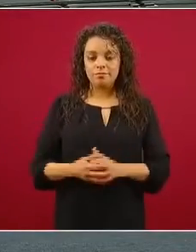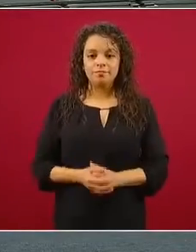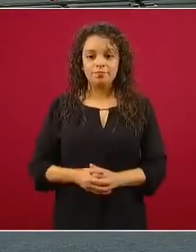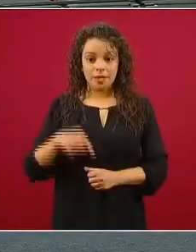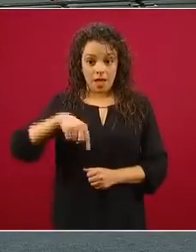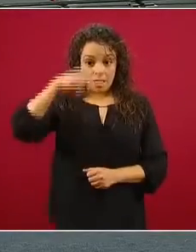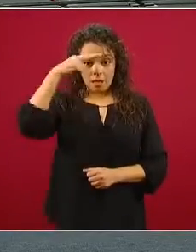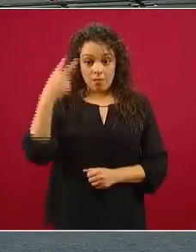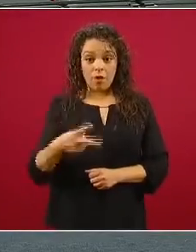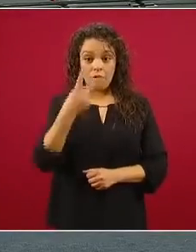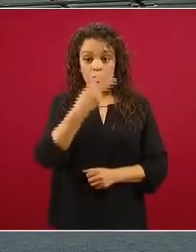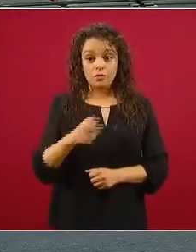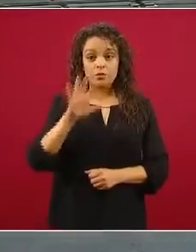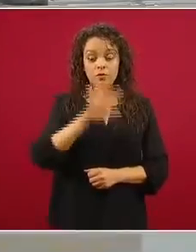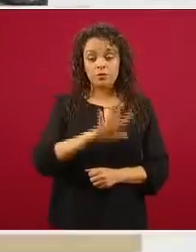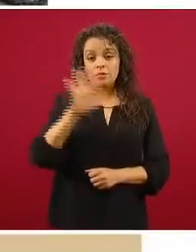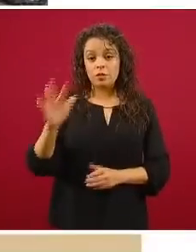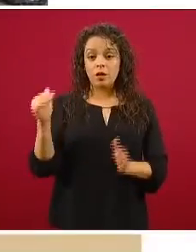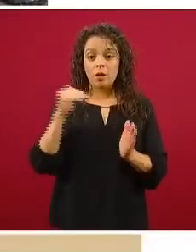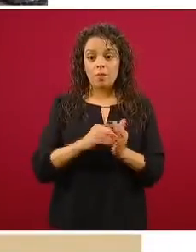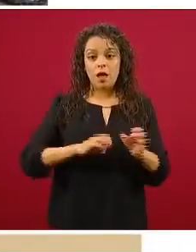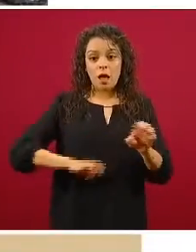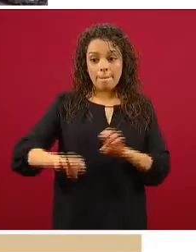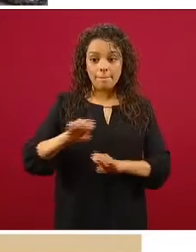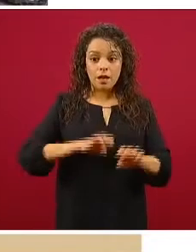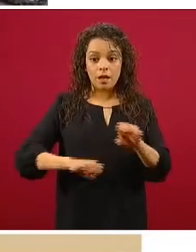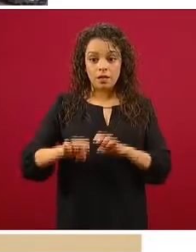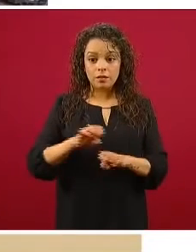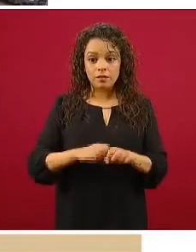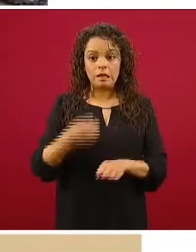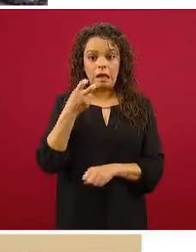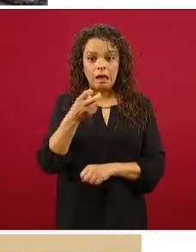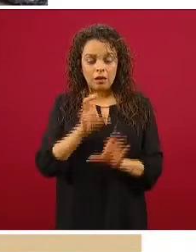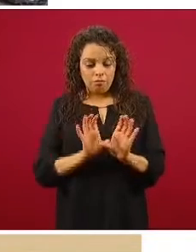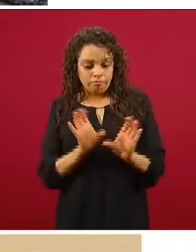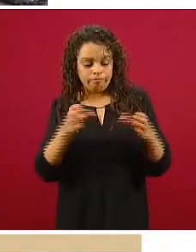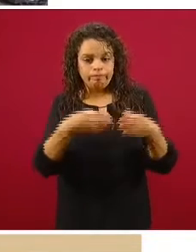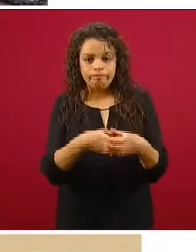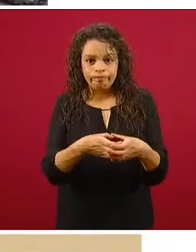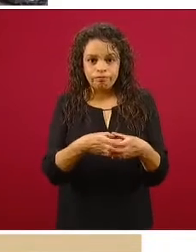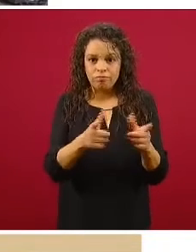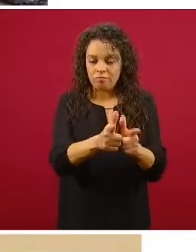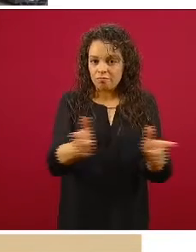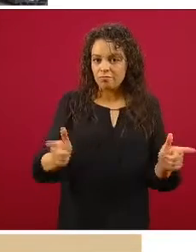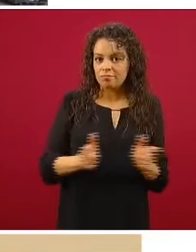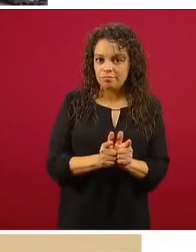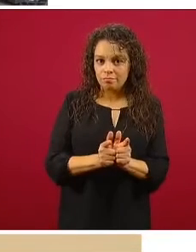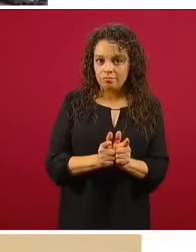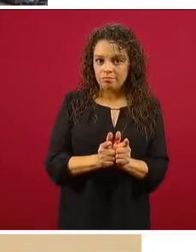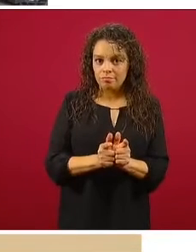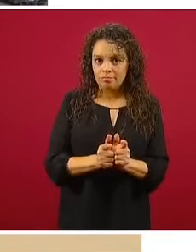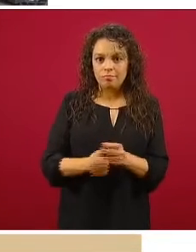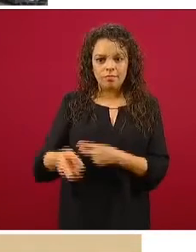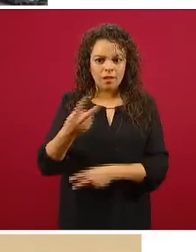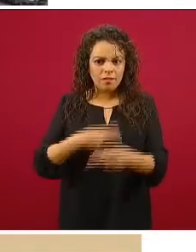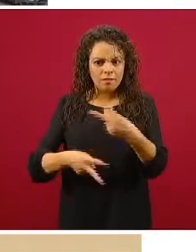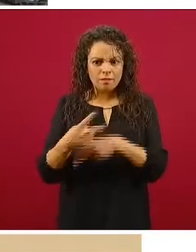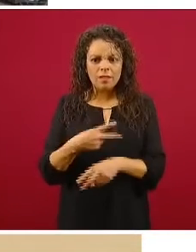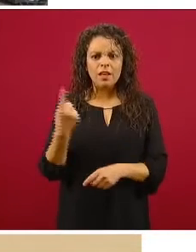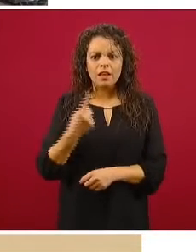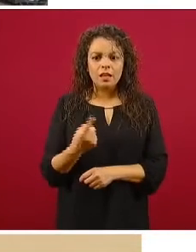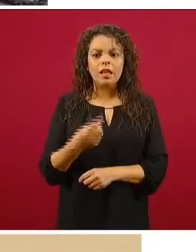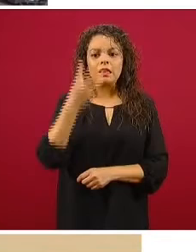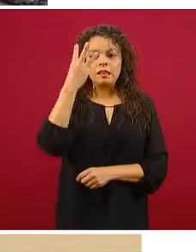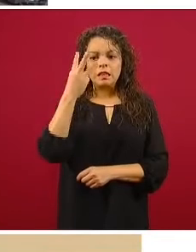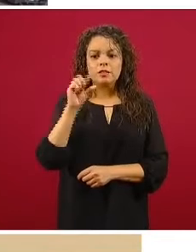255 mil empresas están en este sector y que generan 3.9 millones de